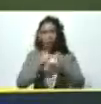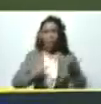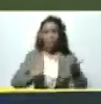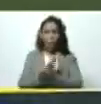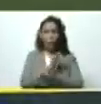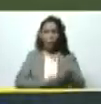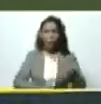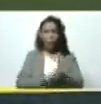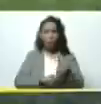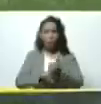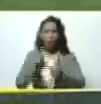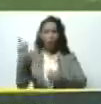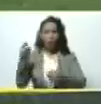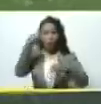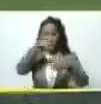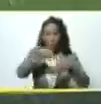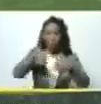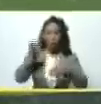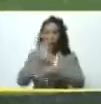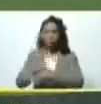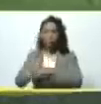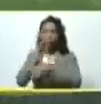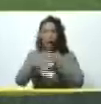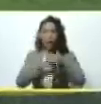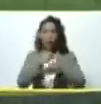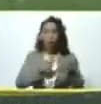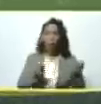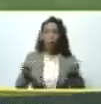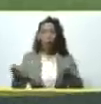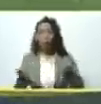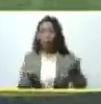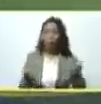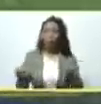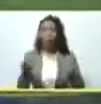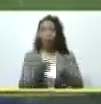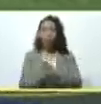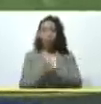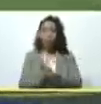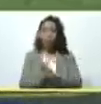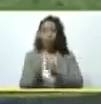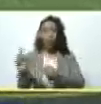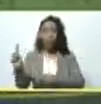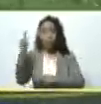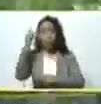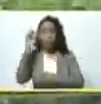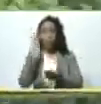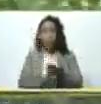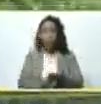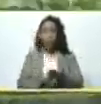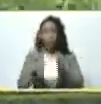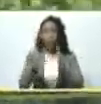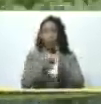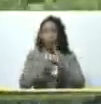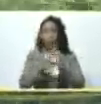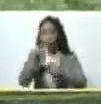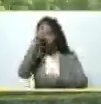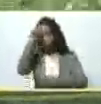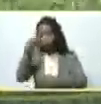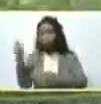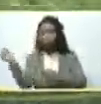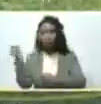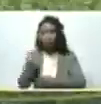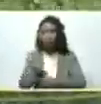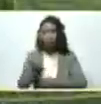de este cultivo haciendo manejo agronómico de primera aplicando tecnología y los conocimientos que trajeron los